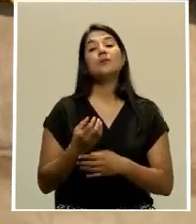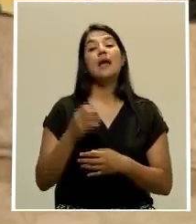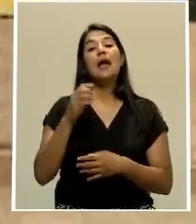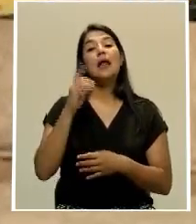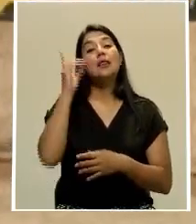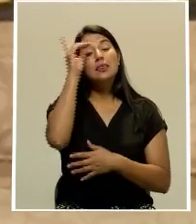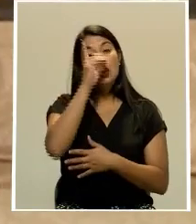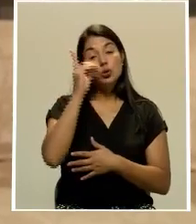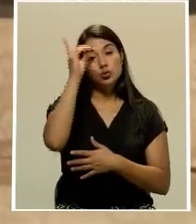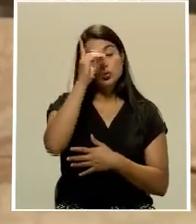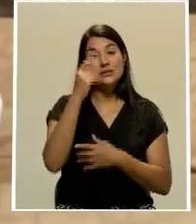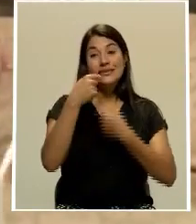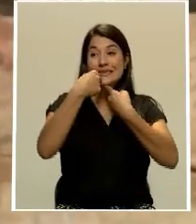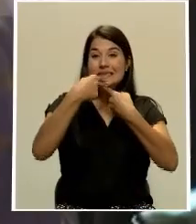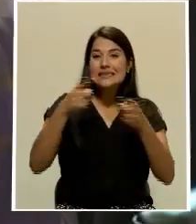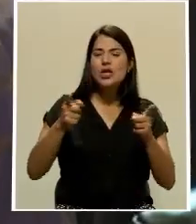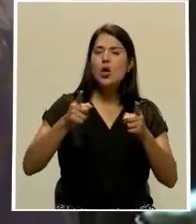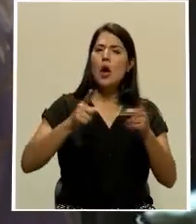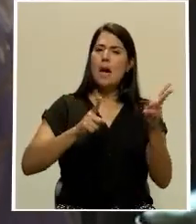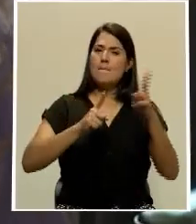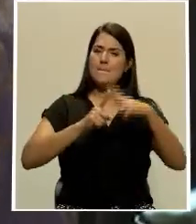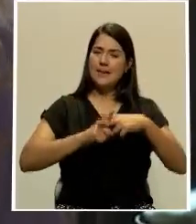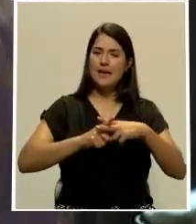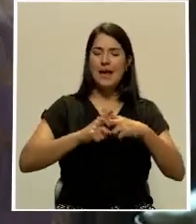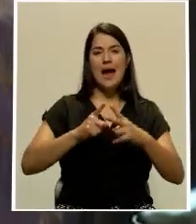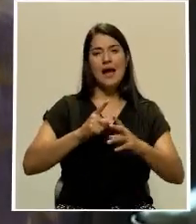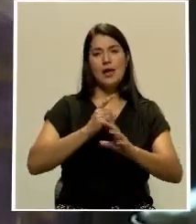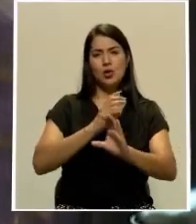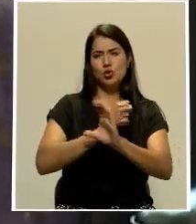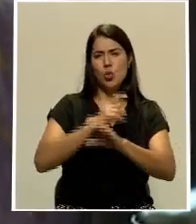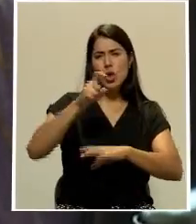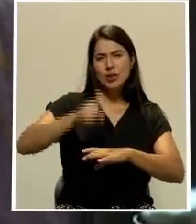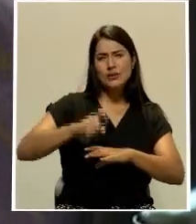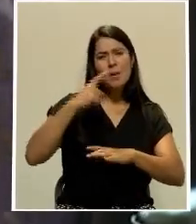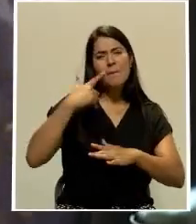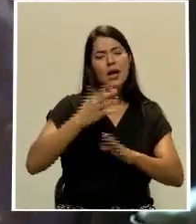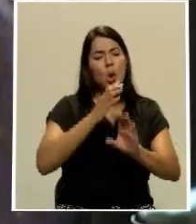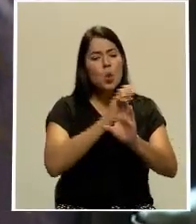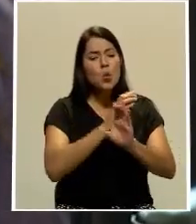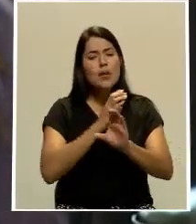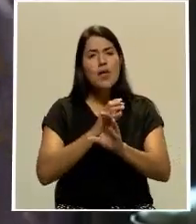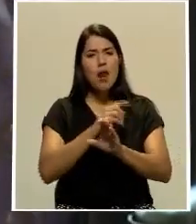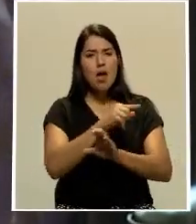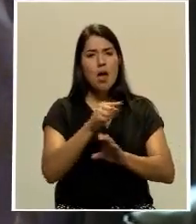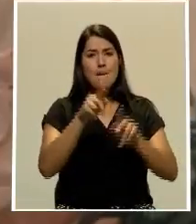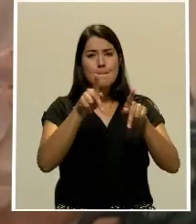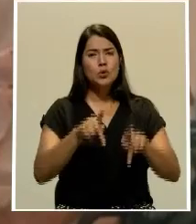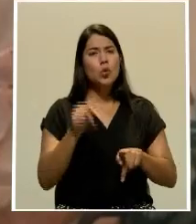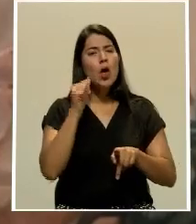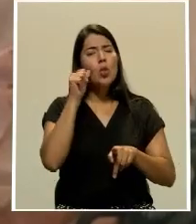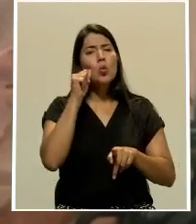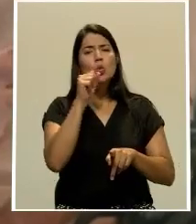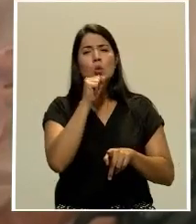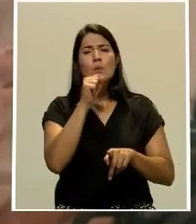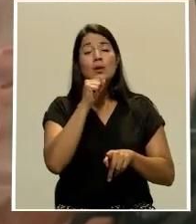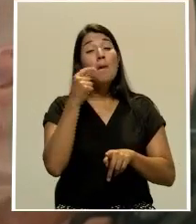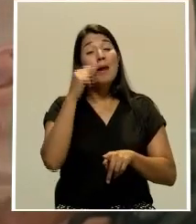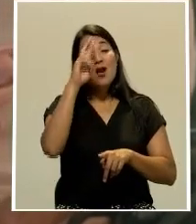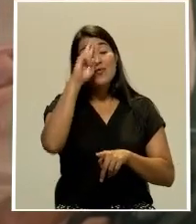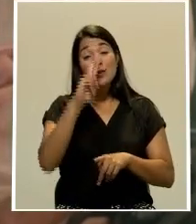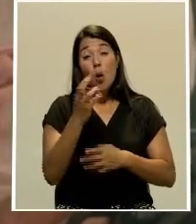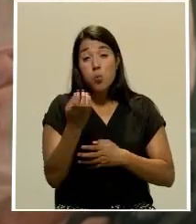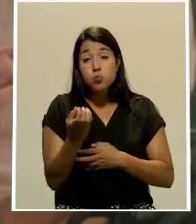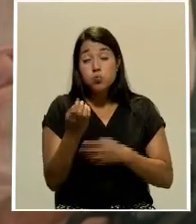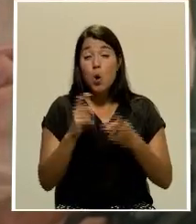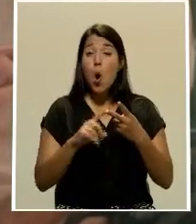recalcó a la población implementar las medidas necesarias para el cuido de los adultos mayores y evitar que estas personas rompan su burbuja social o